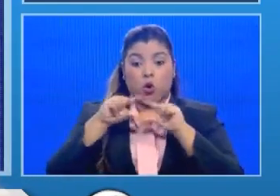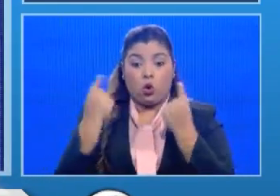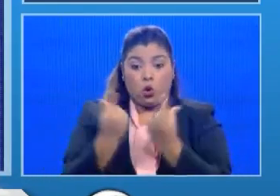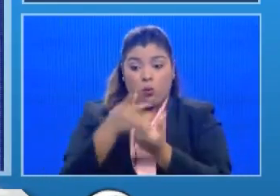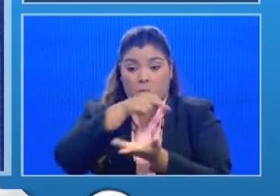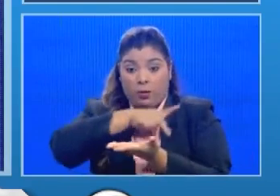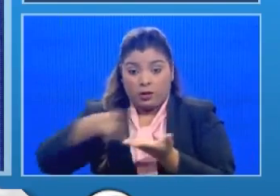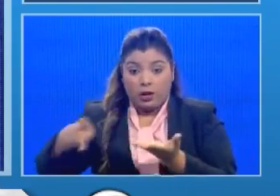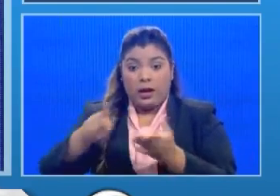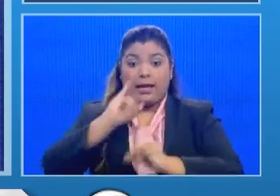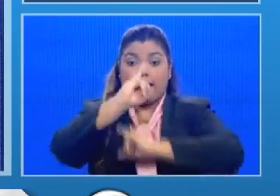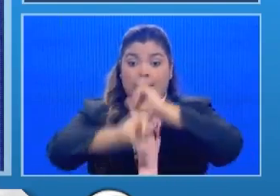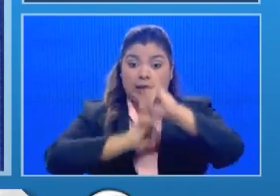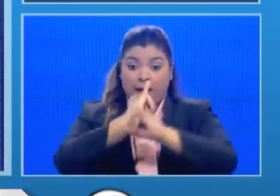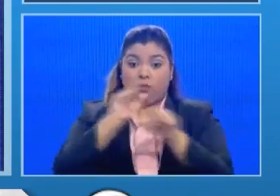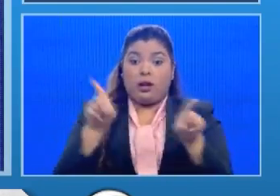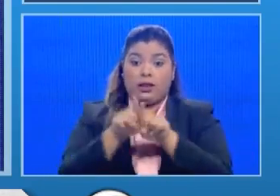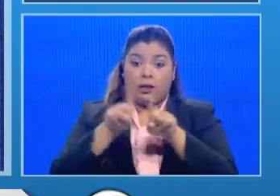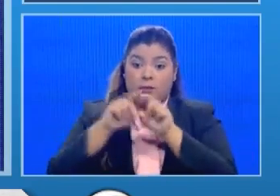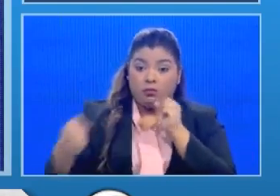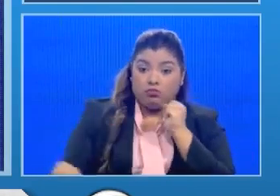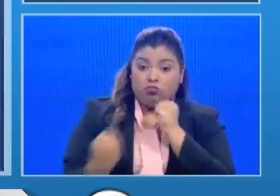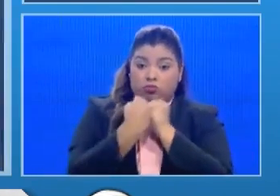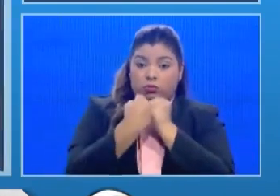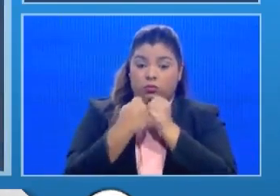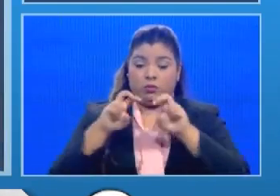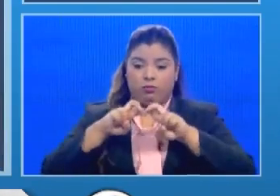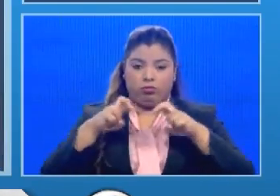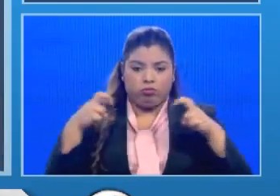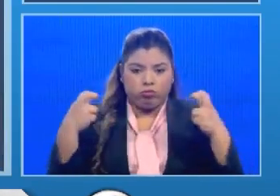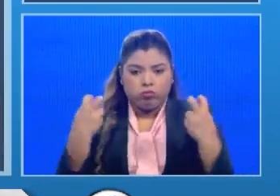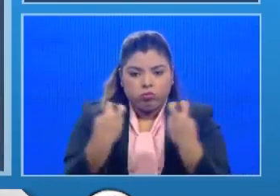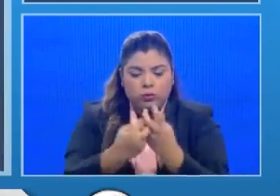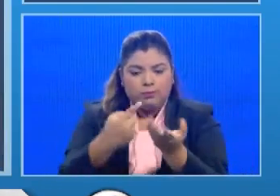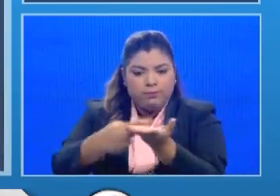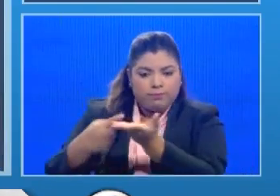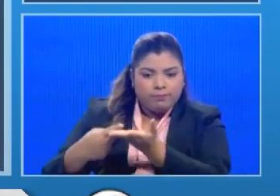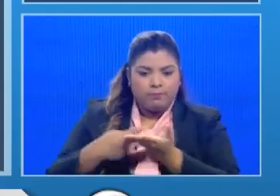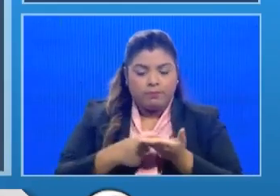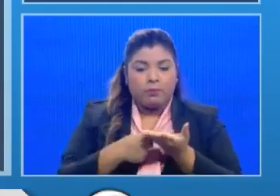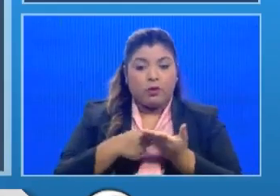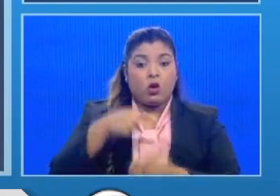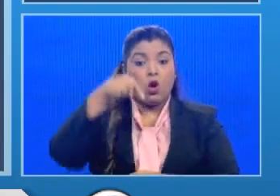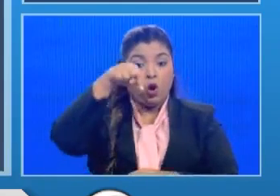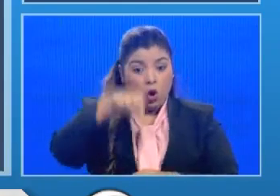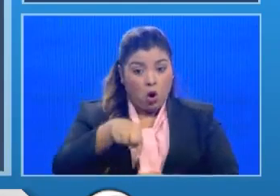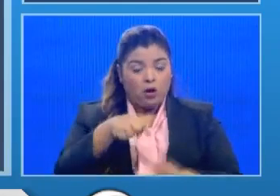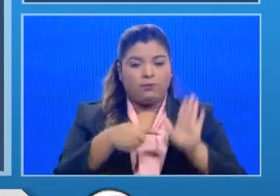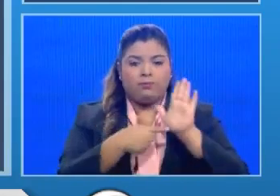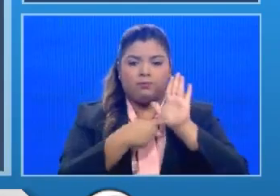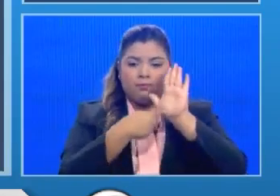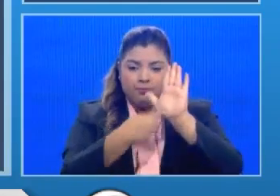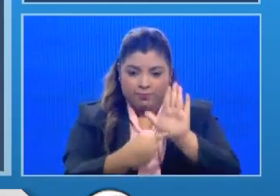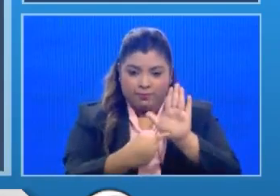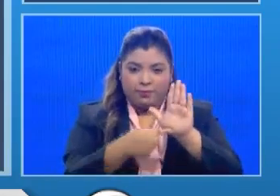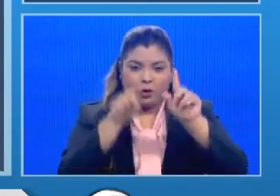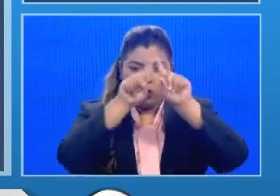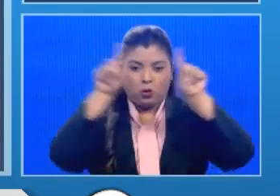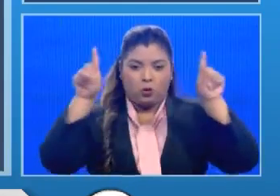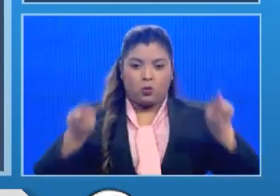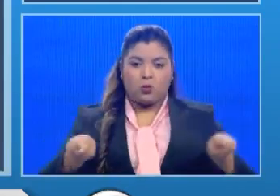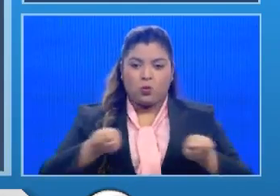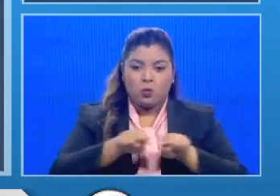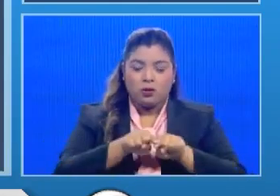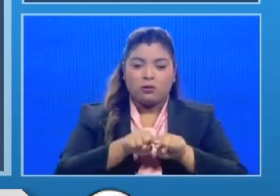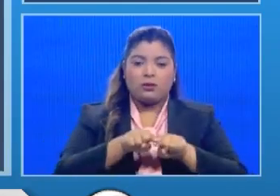internacionales. Para el día de hoy vamos a estar principalmente mostrando el seguimiento que se ha hecho